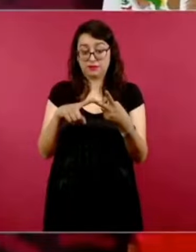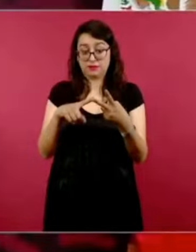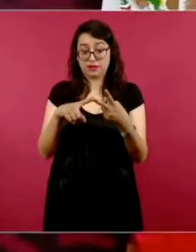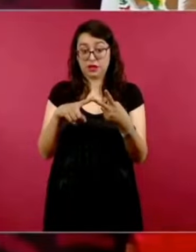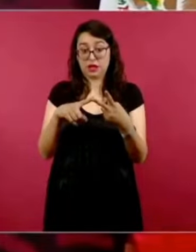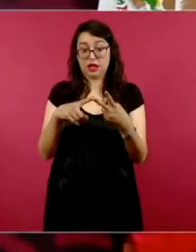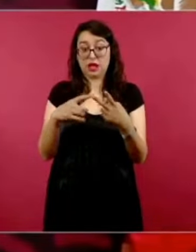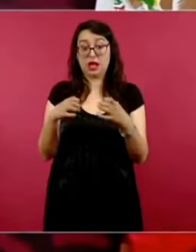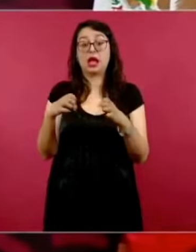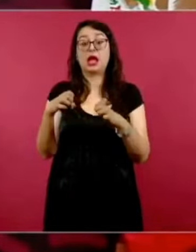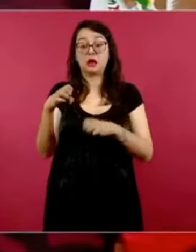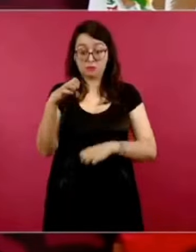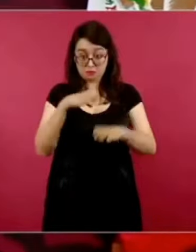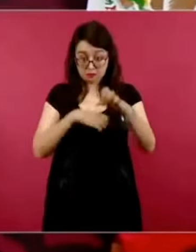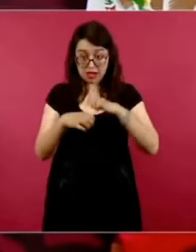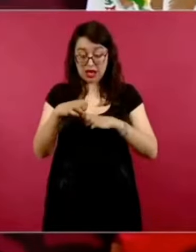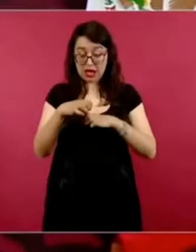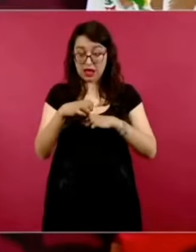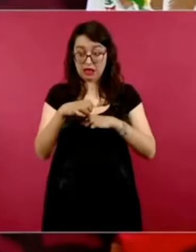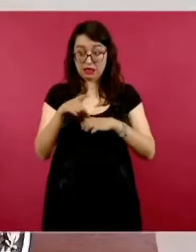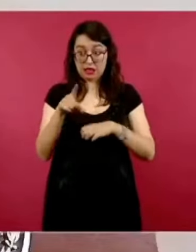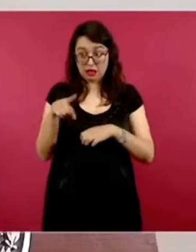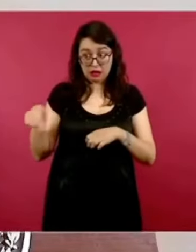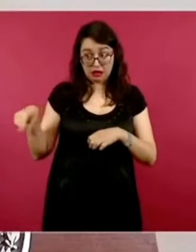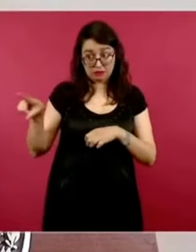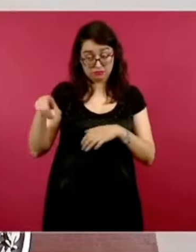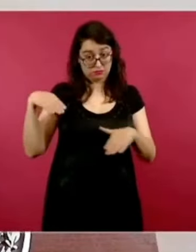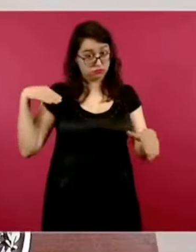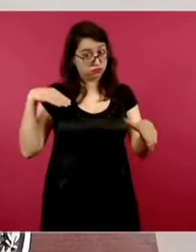allanar la embajada.